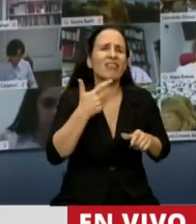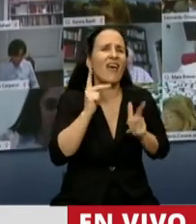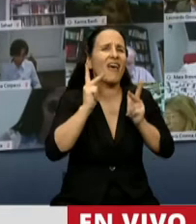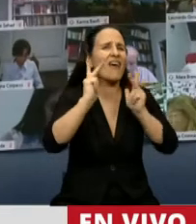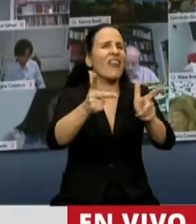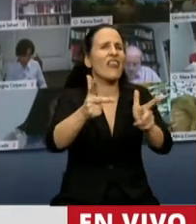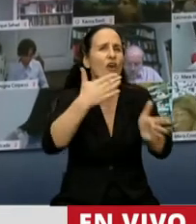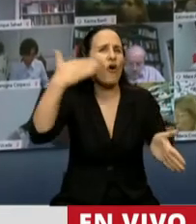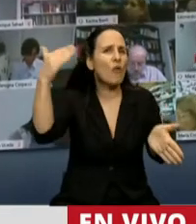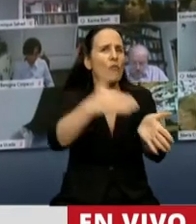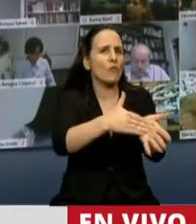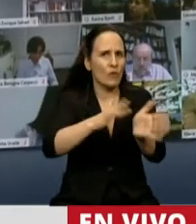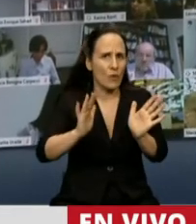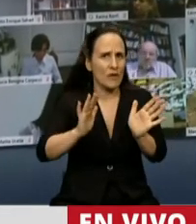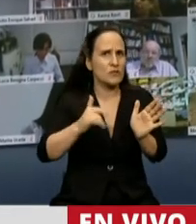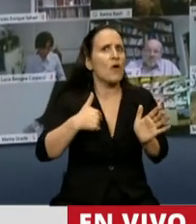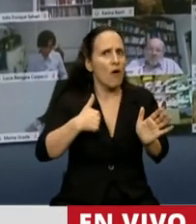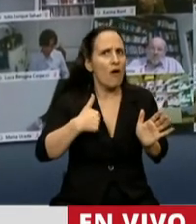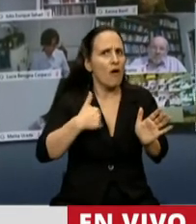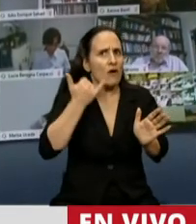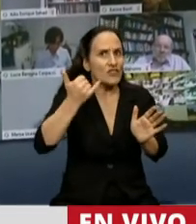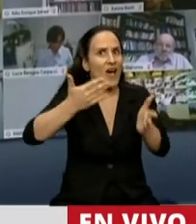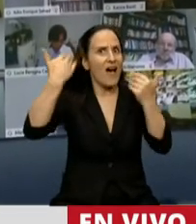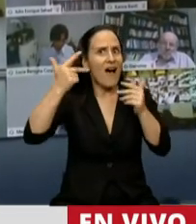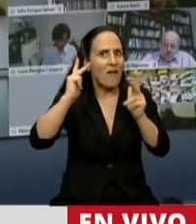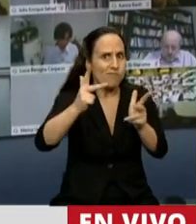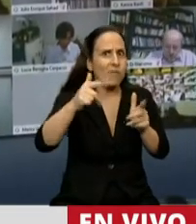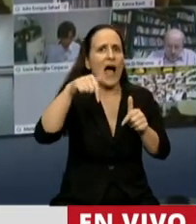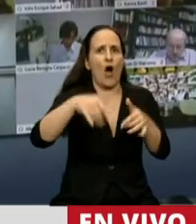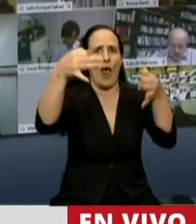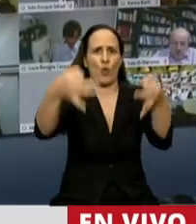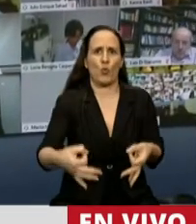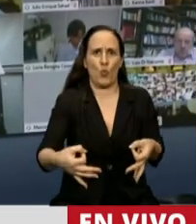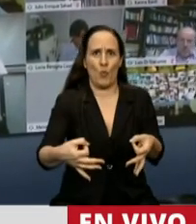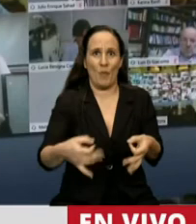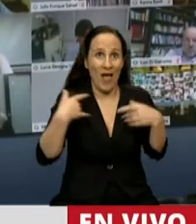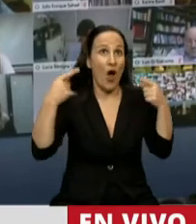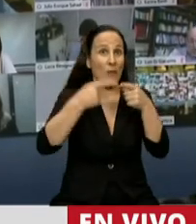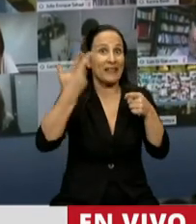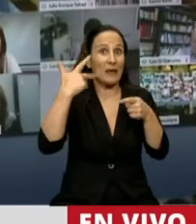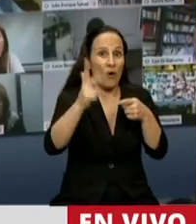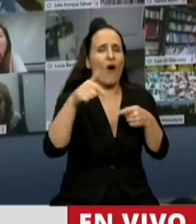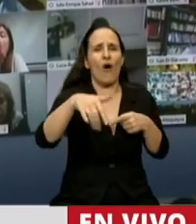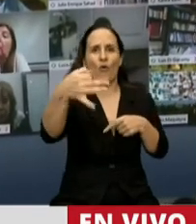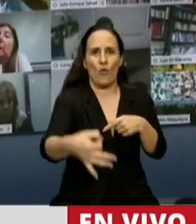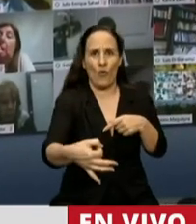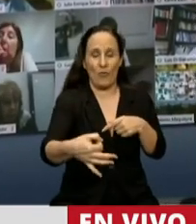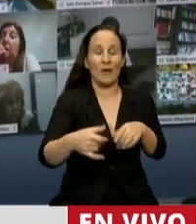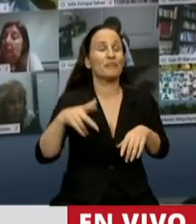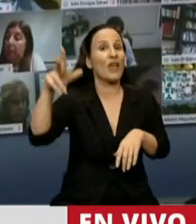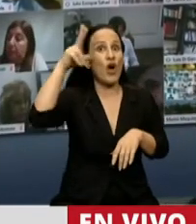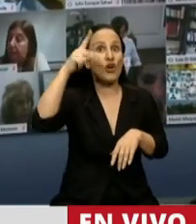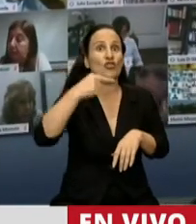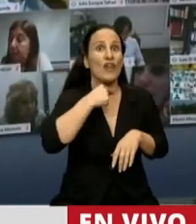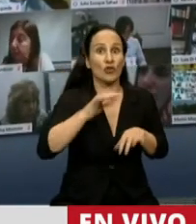y creo que estamos cumpliendo con nuestra palabra y con nuestro objetivo. Y así fue. El 8 de agosto de